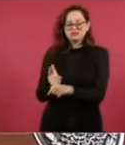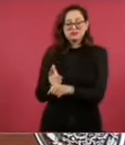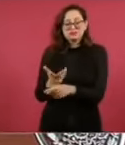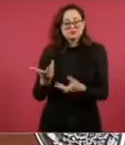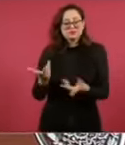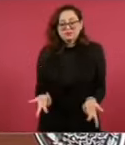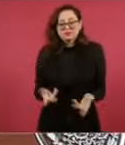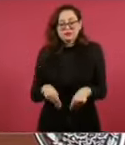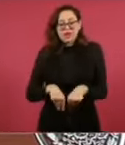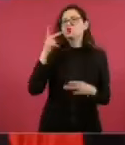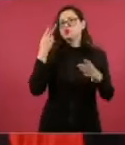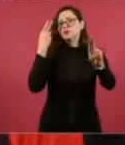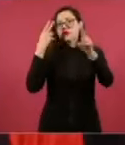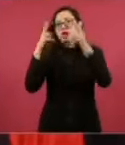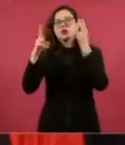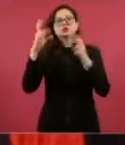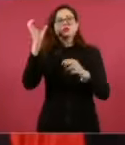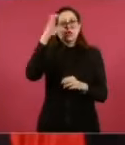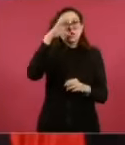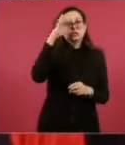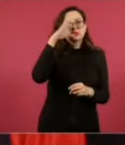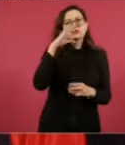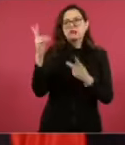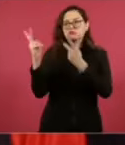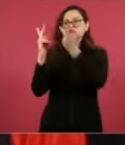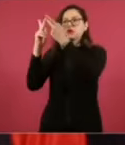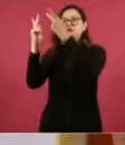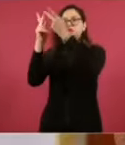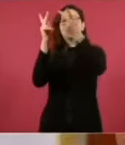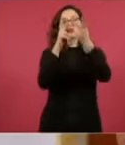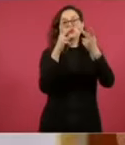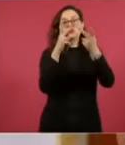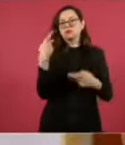somos perfectos, pero uno